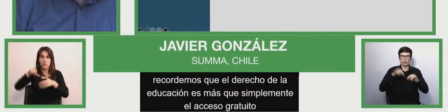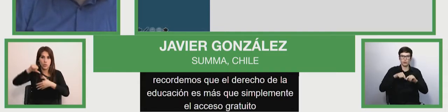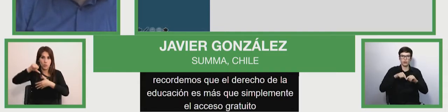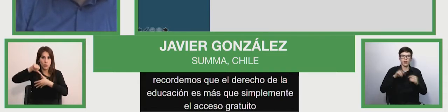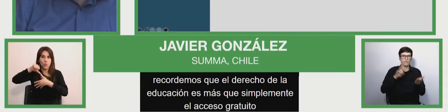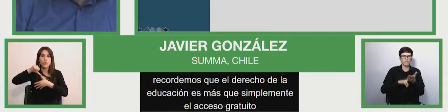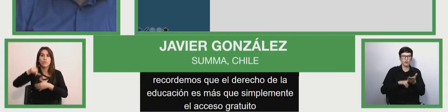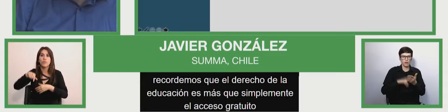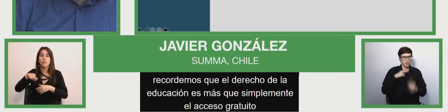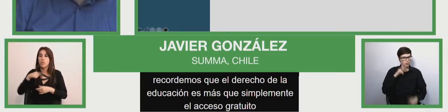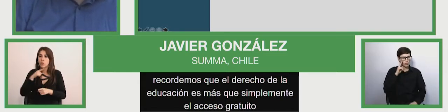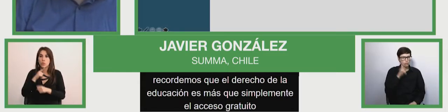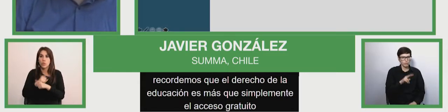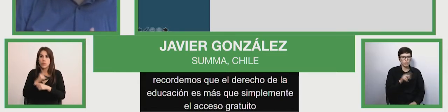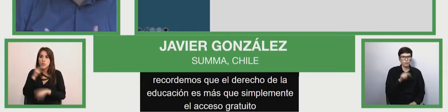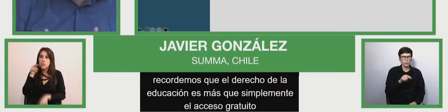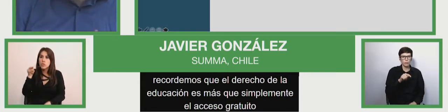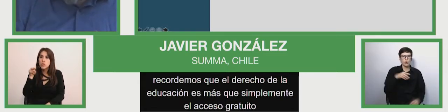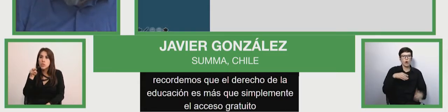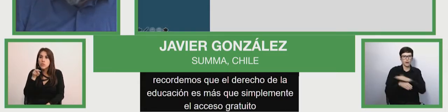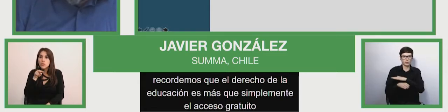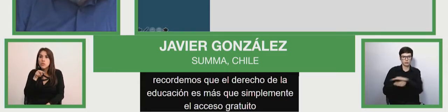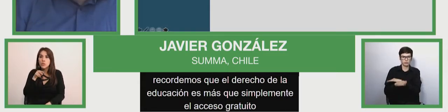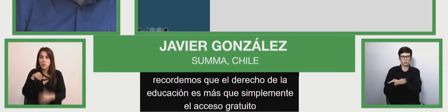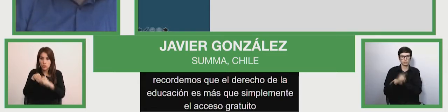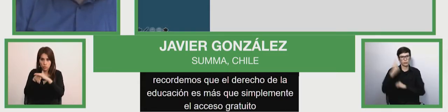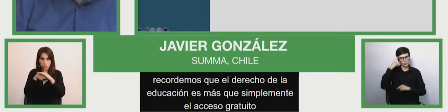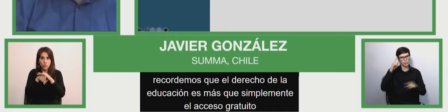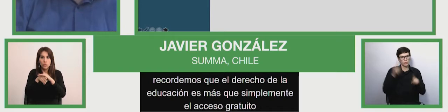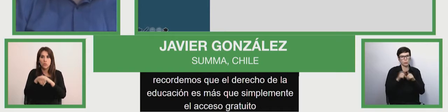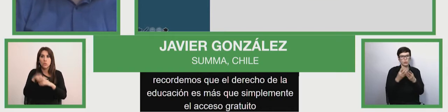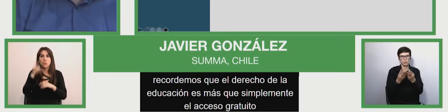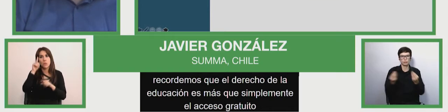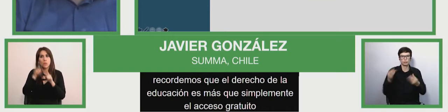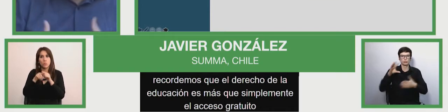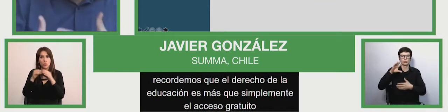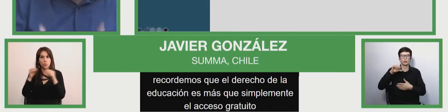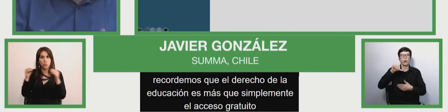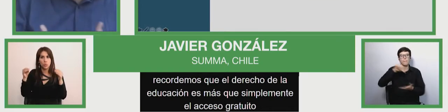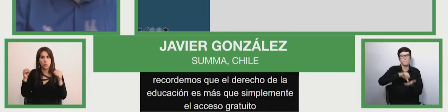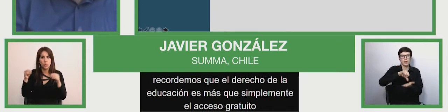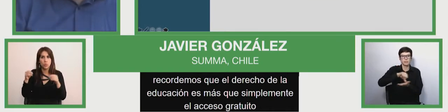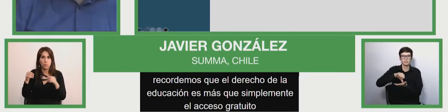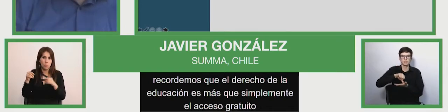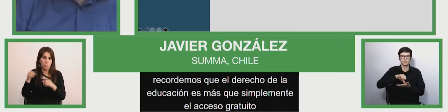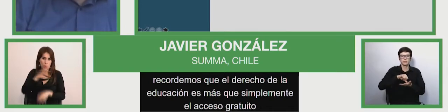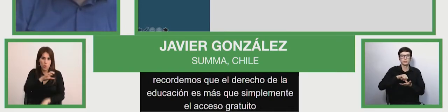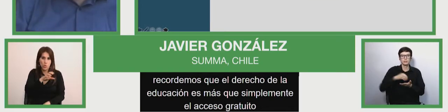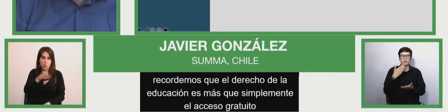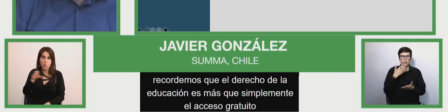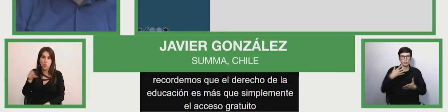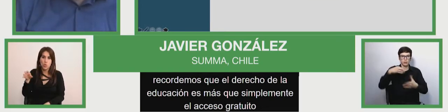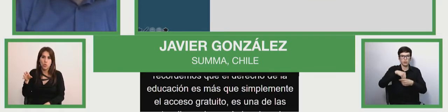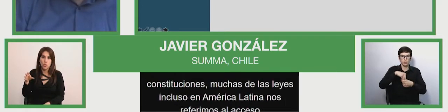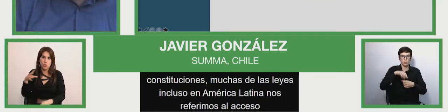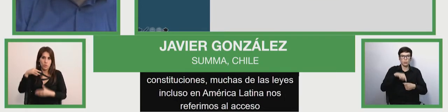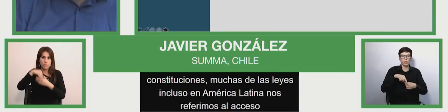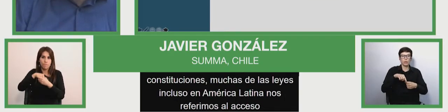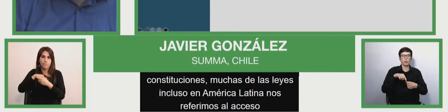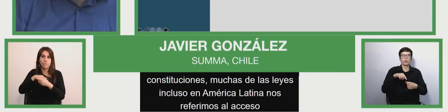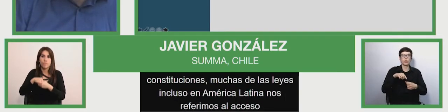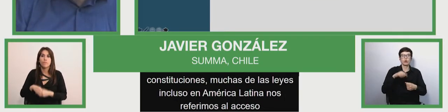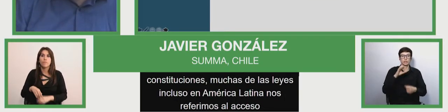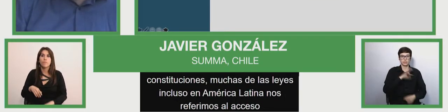nos referimos al acceso, pero a muchos países, incluido Chile, donde estoy hoy